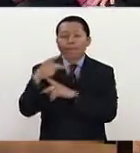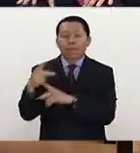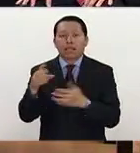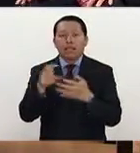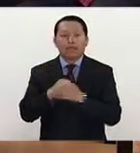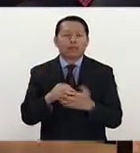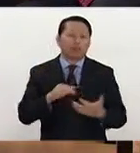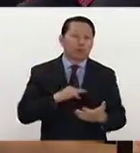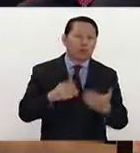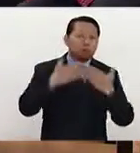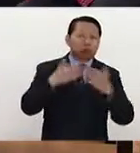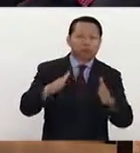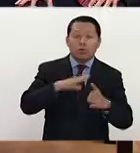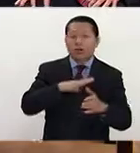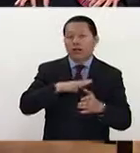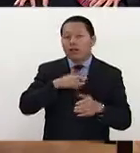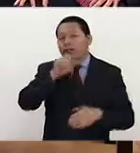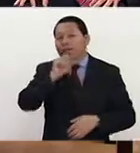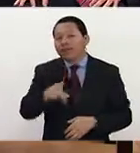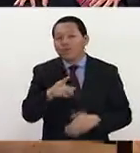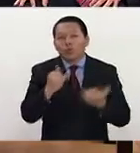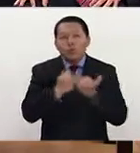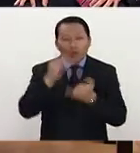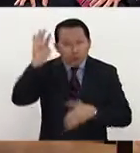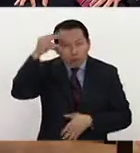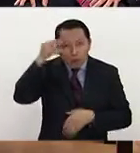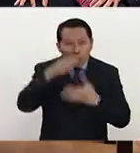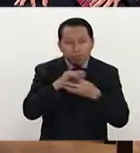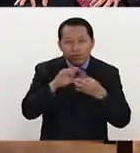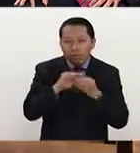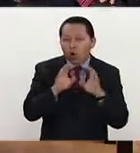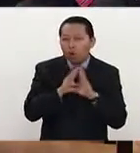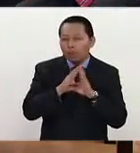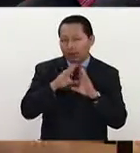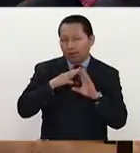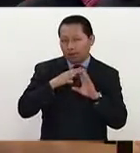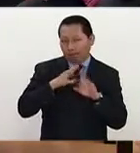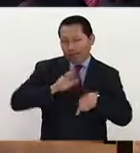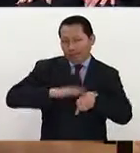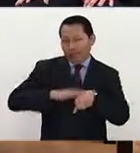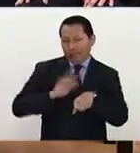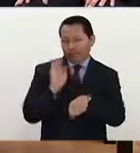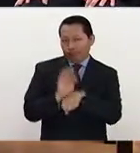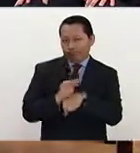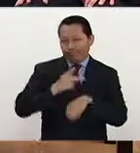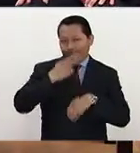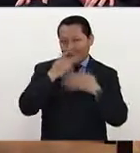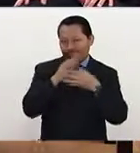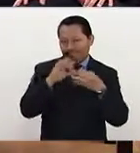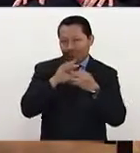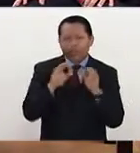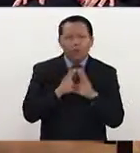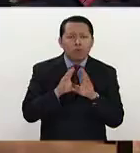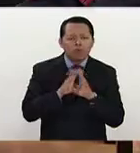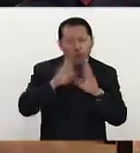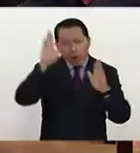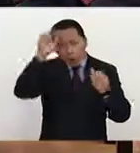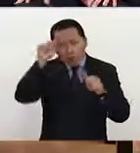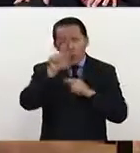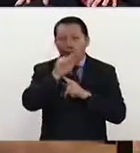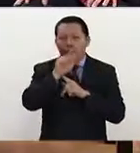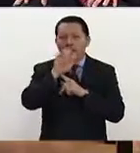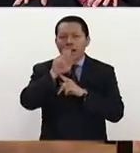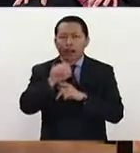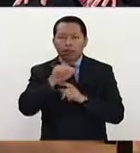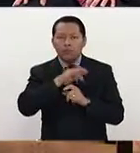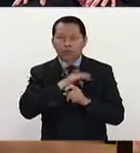abrir la opción. El mismo Trump ha hablado de manera más favorable sobre llegar a acuerdos en el Tratado de Libre Comercio. Creo que